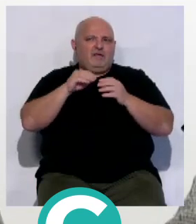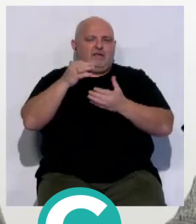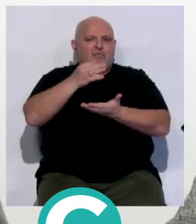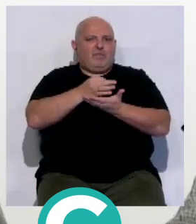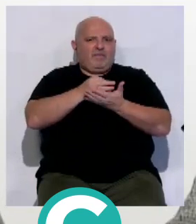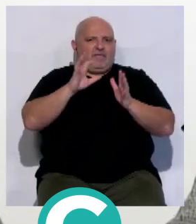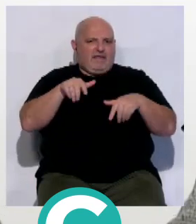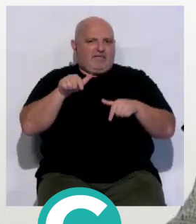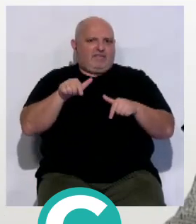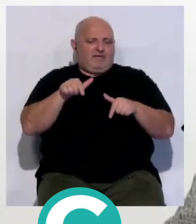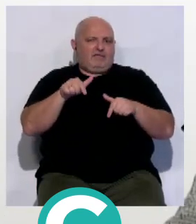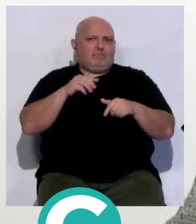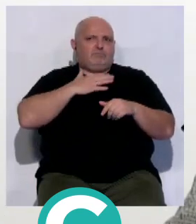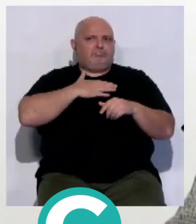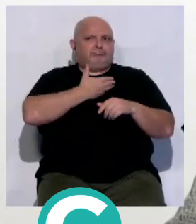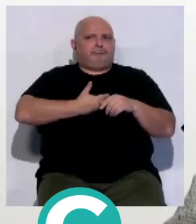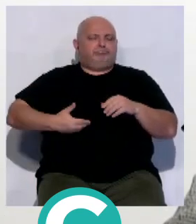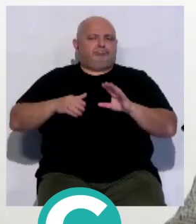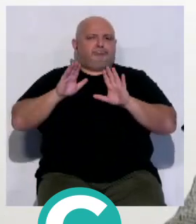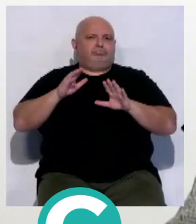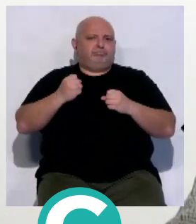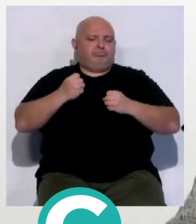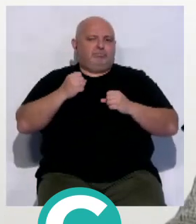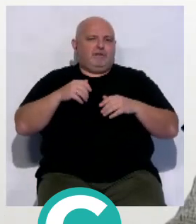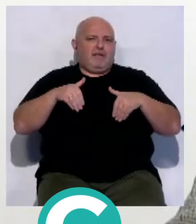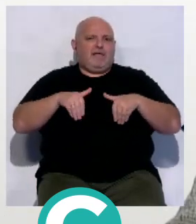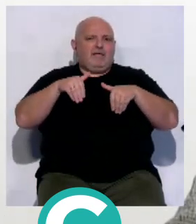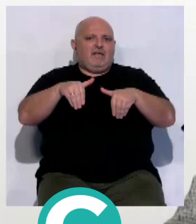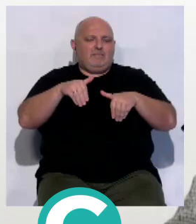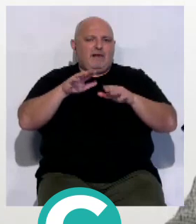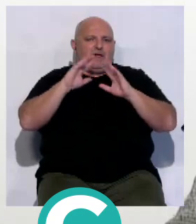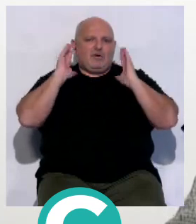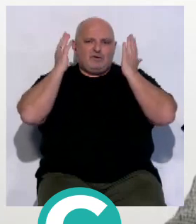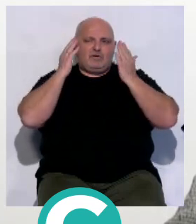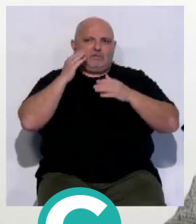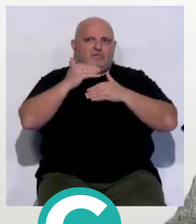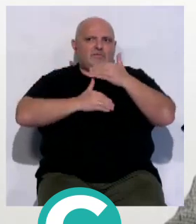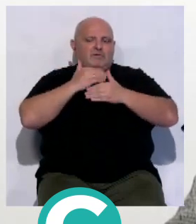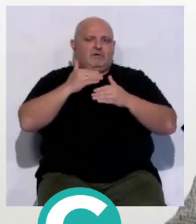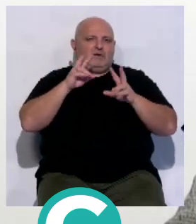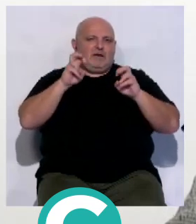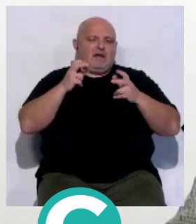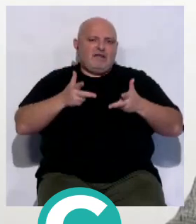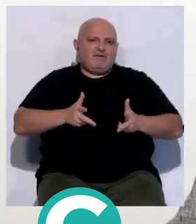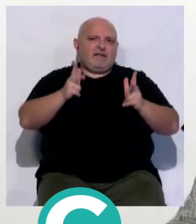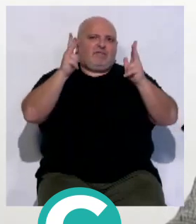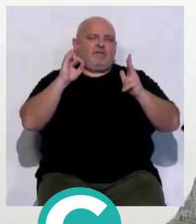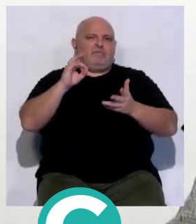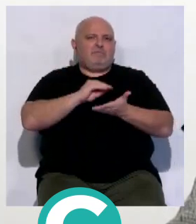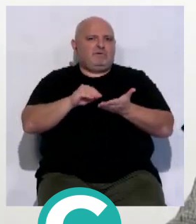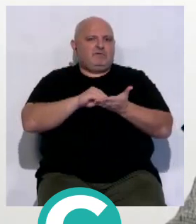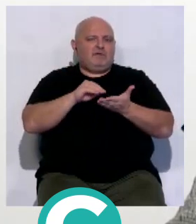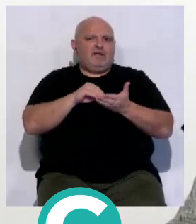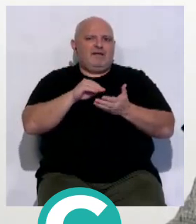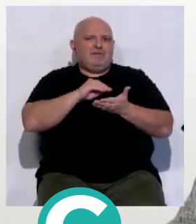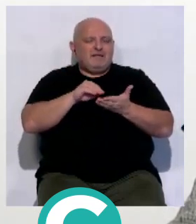de Cádiz como patrimonio para hacerse fuerte como candidatas para este Congreso, ser cura de la libertad, ser cura del periodismo,